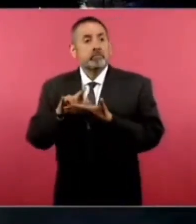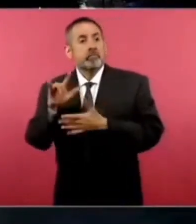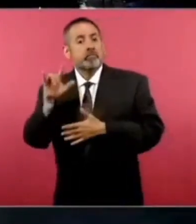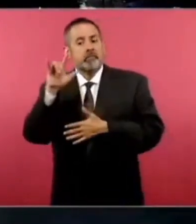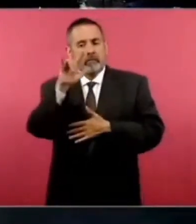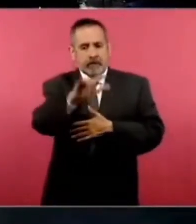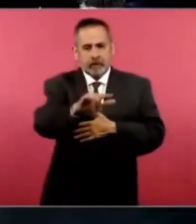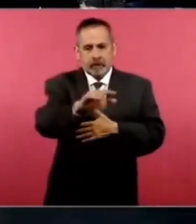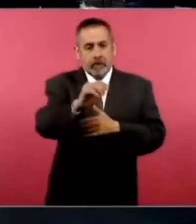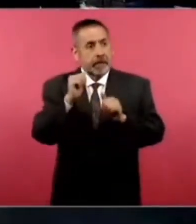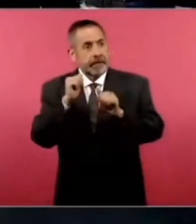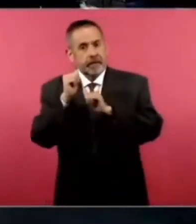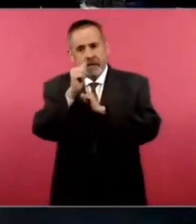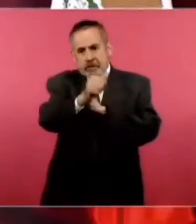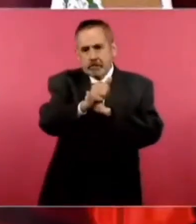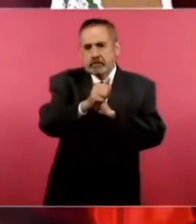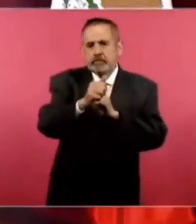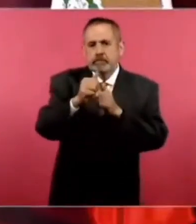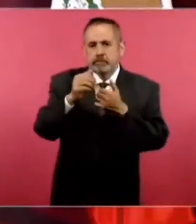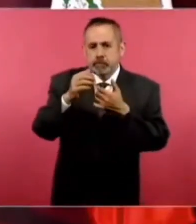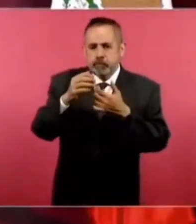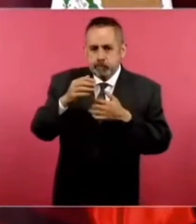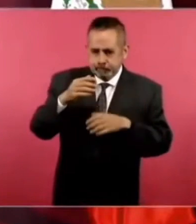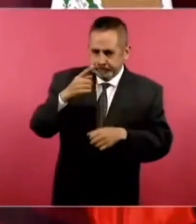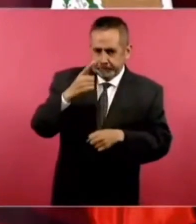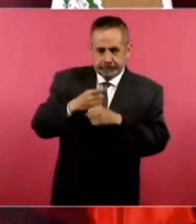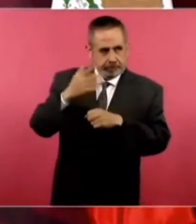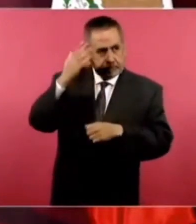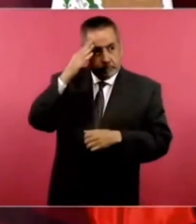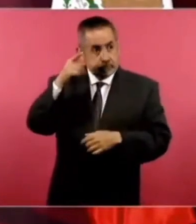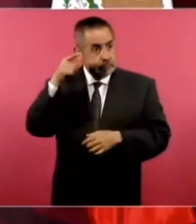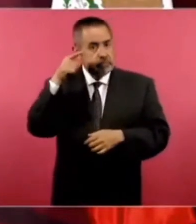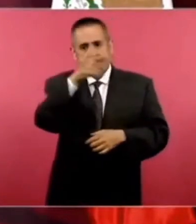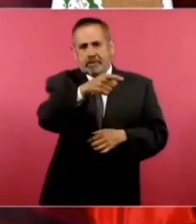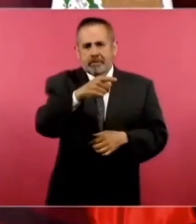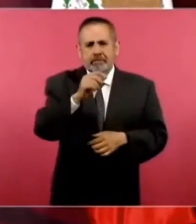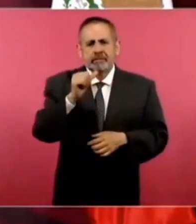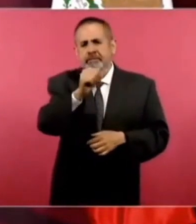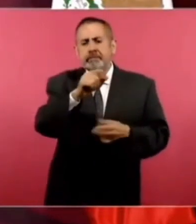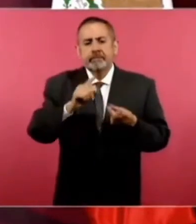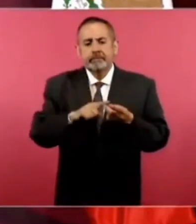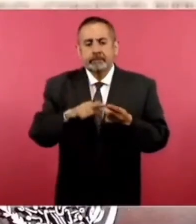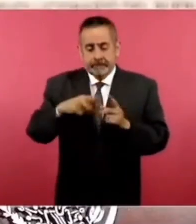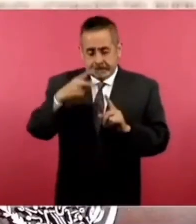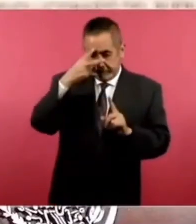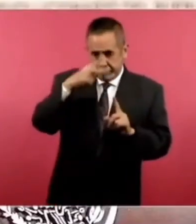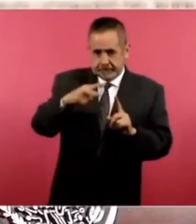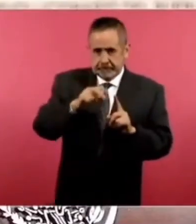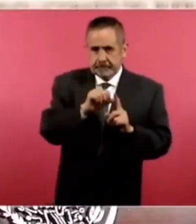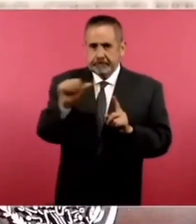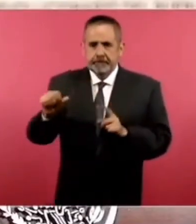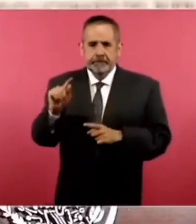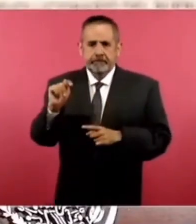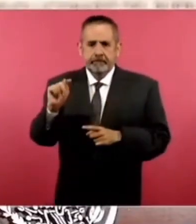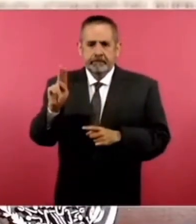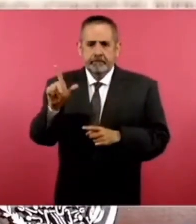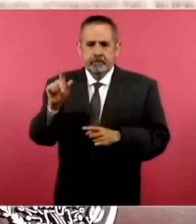principales va a ser México-Tulum,